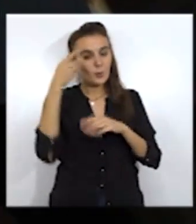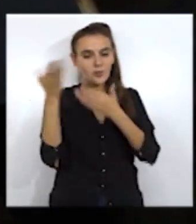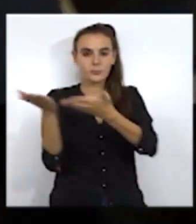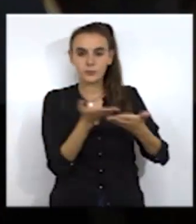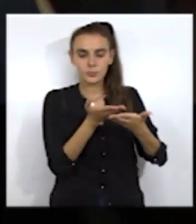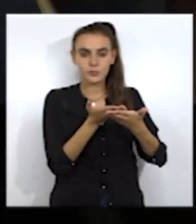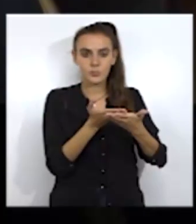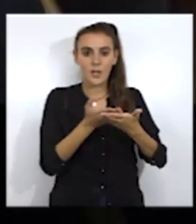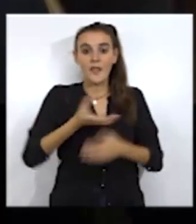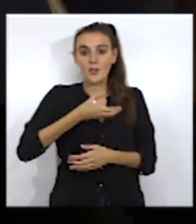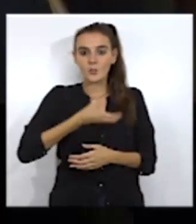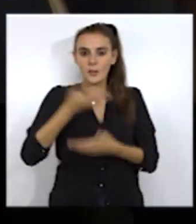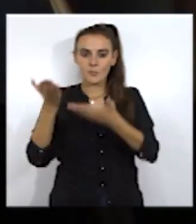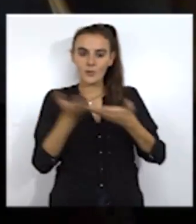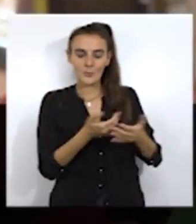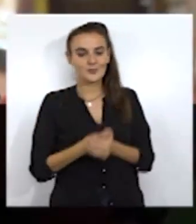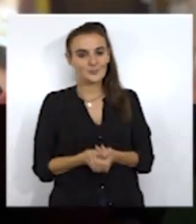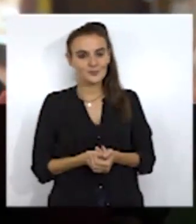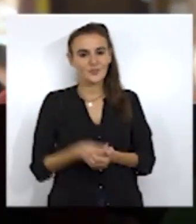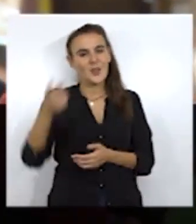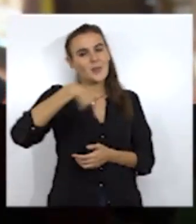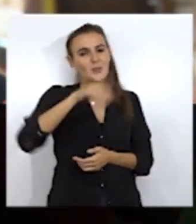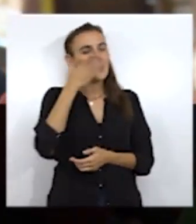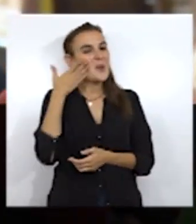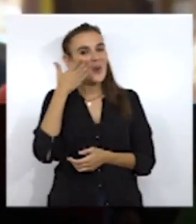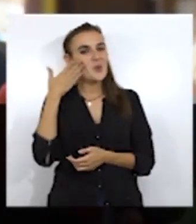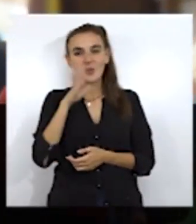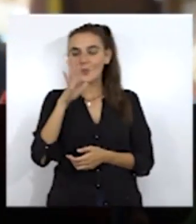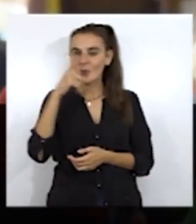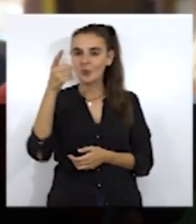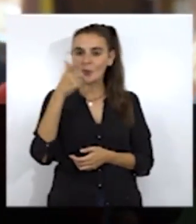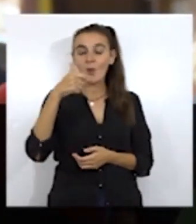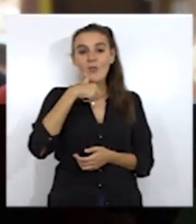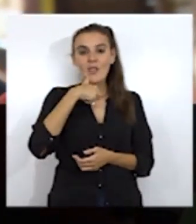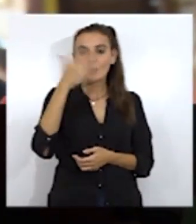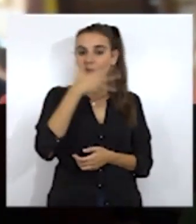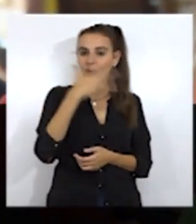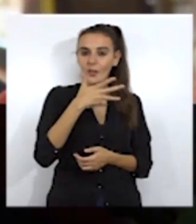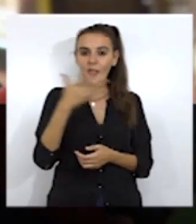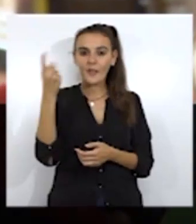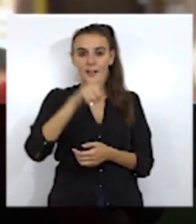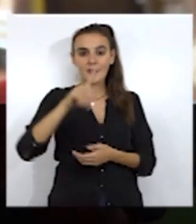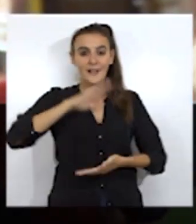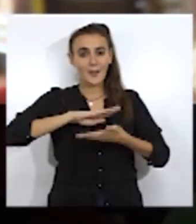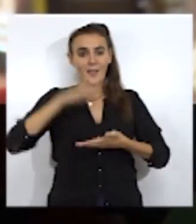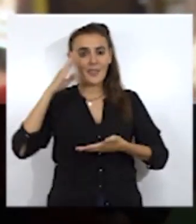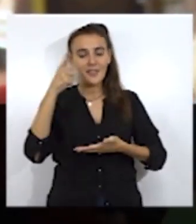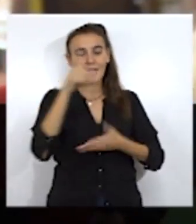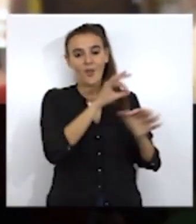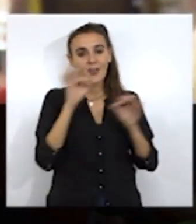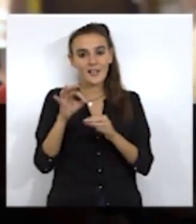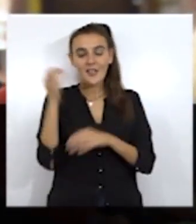los ha recibido en el Salón del Trono de la Asamblea. Es, desde luego, para nosotros un orgullo el que puedan conocer la ciudad y ser capaces